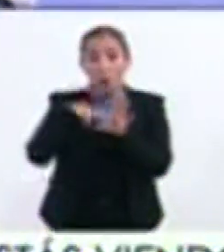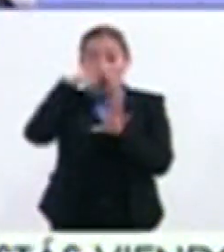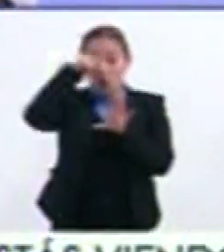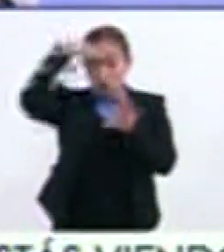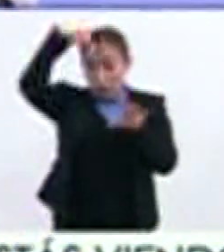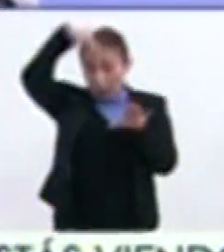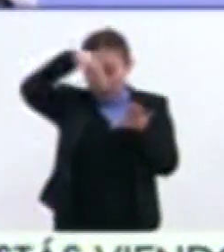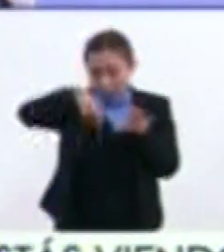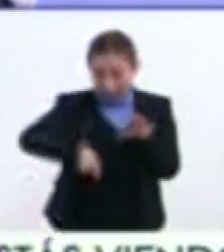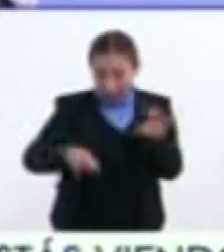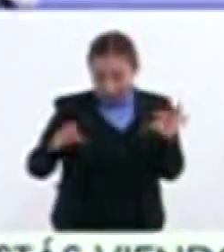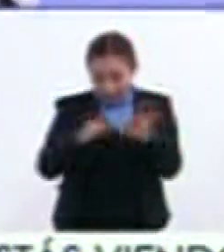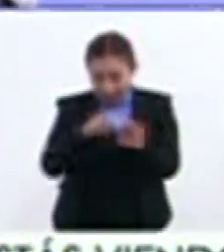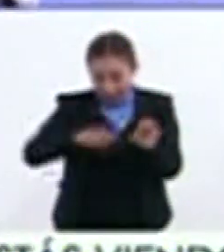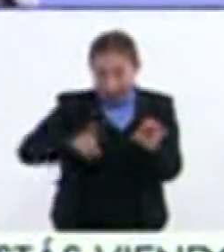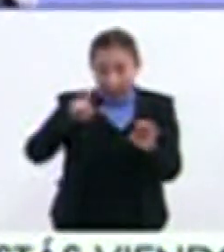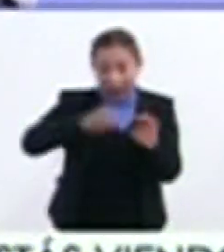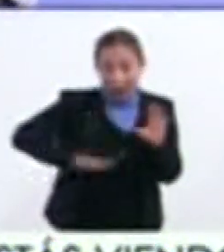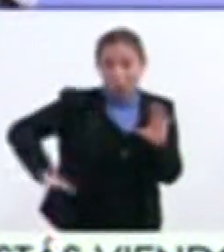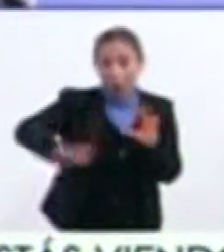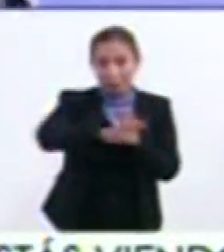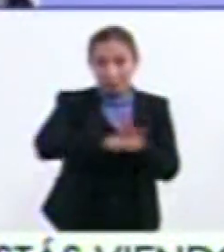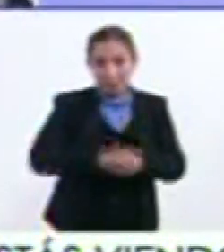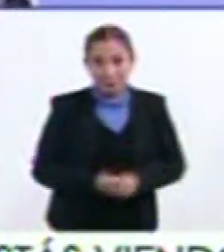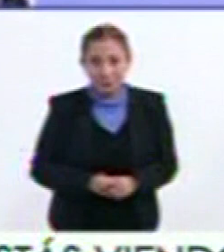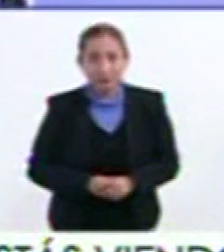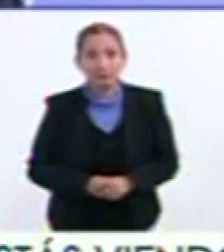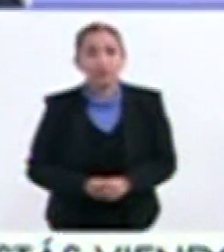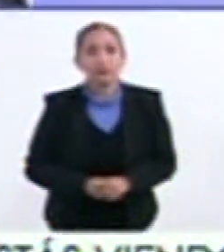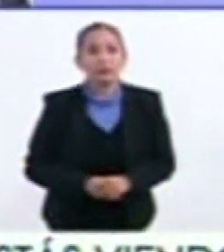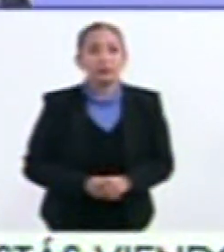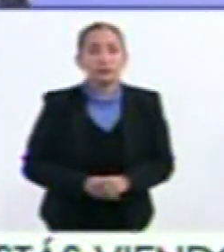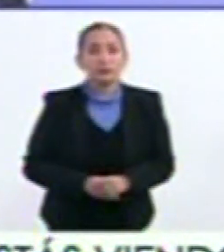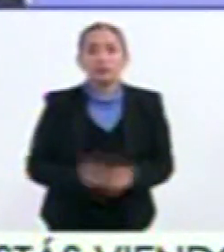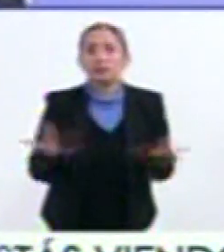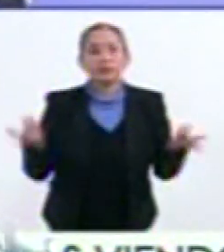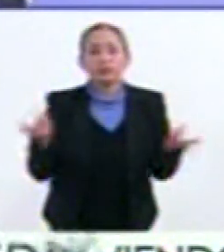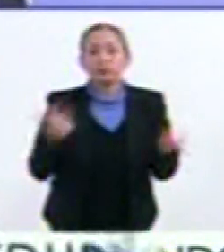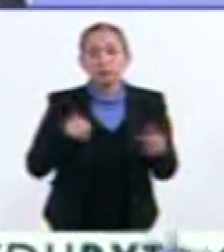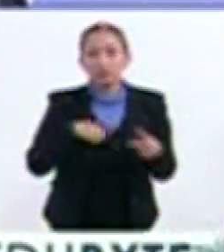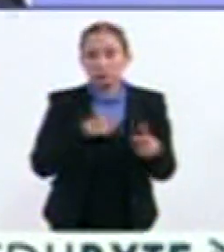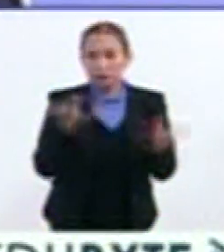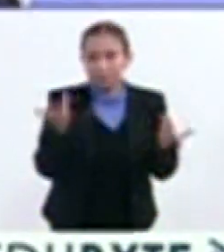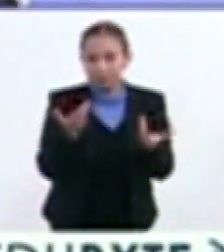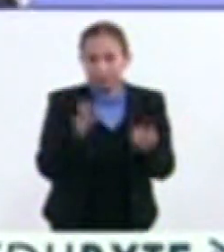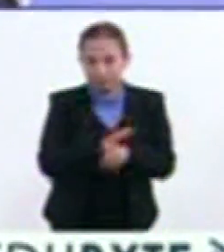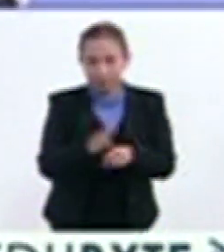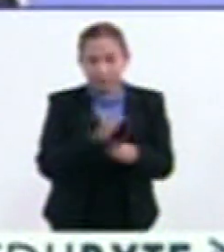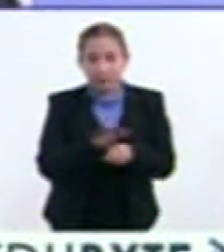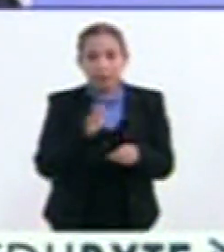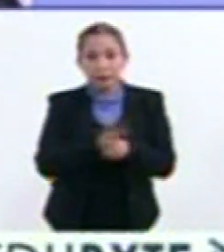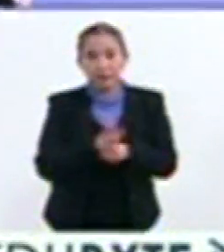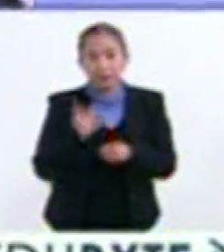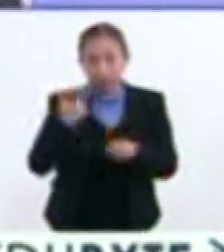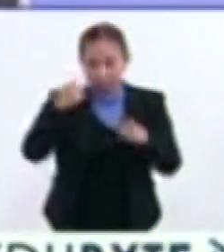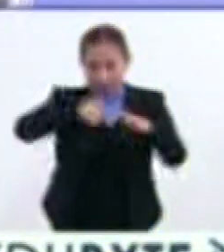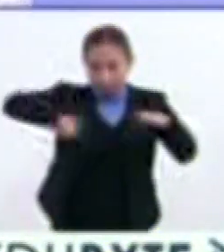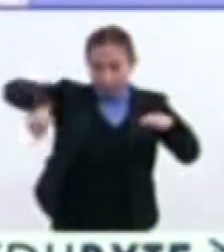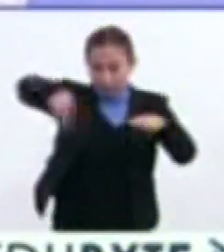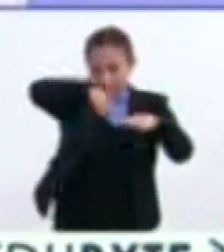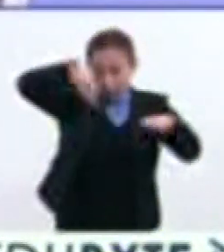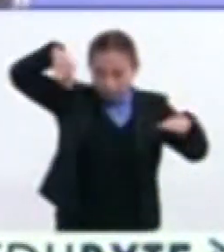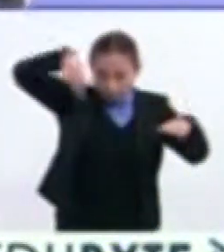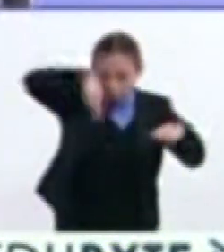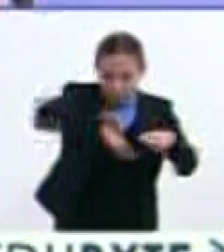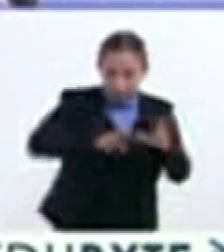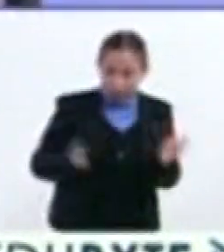luna En el eclipse En el cuerpo de agua ¿Qué es lo que hicimos entonces? Entrar a un cráter Para